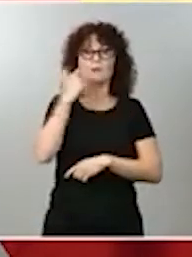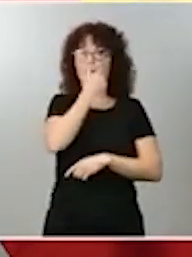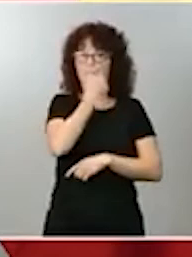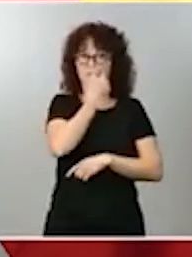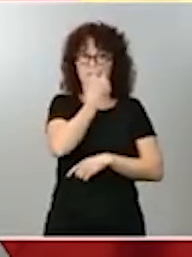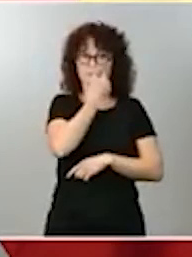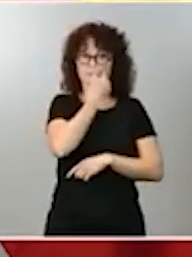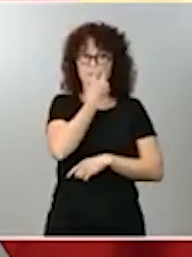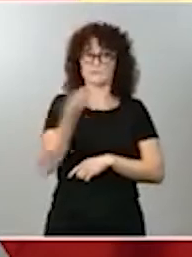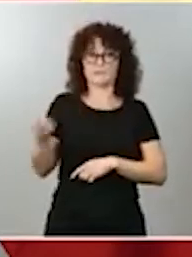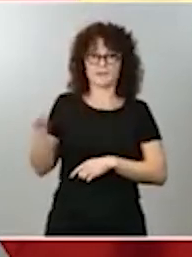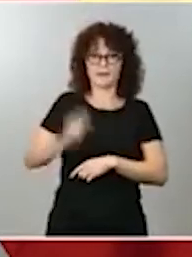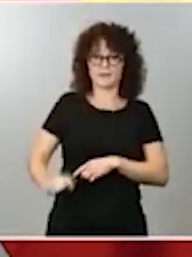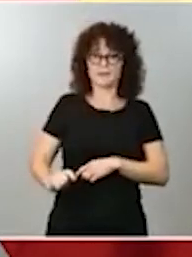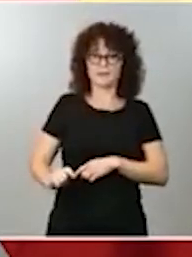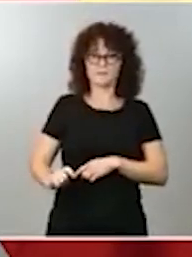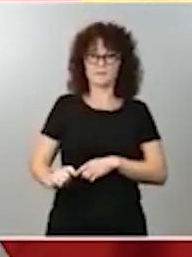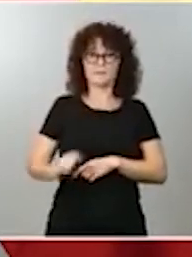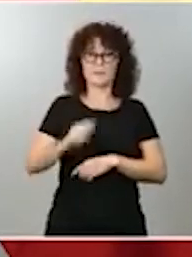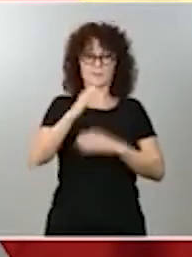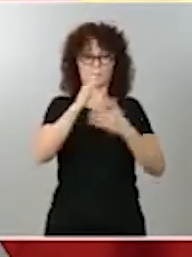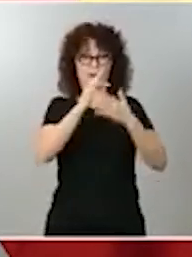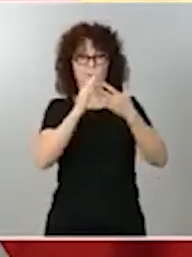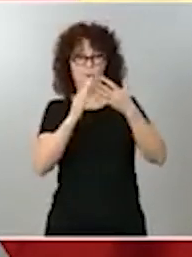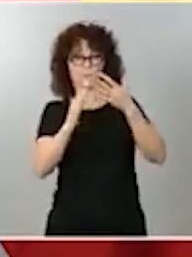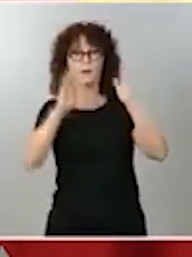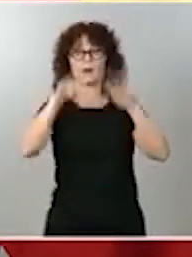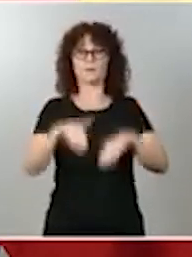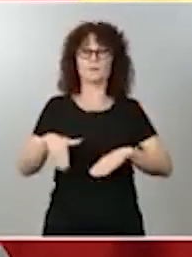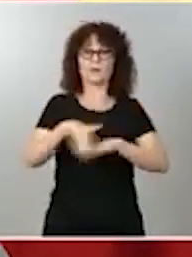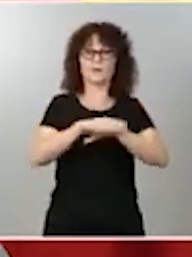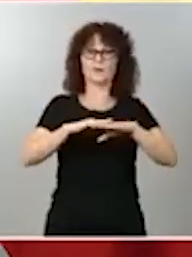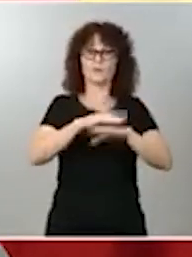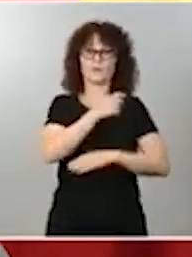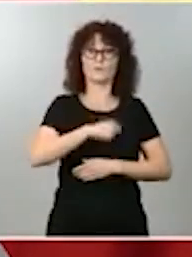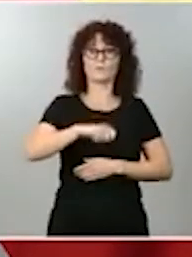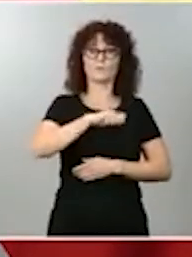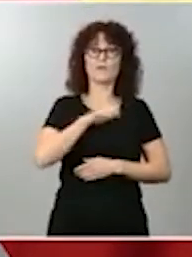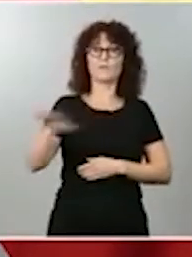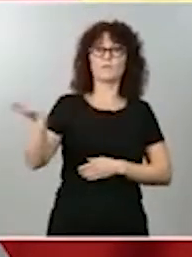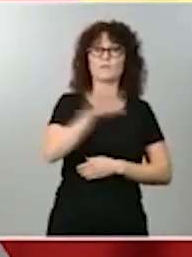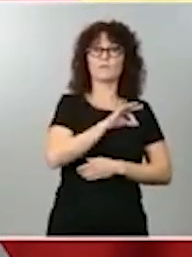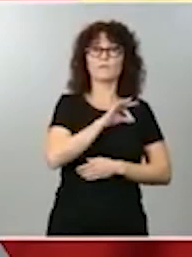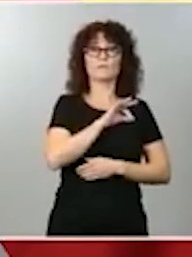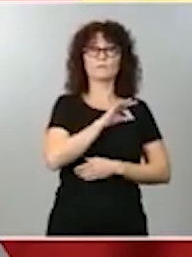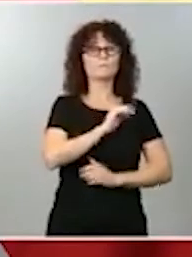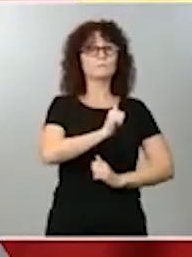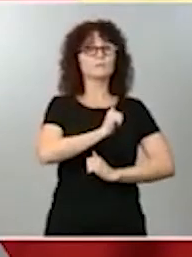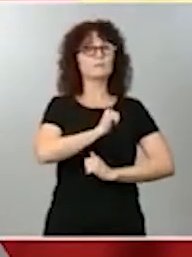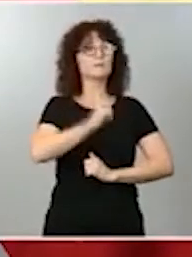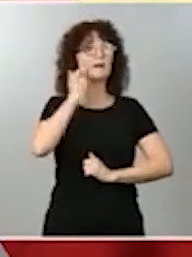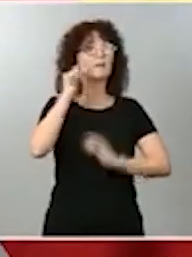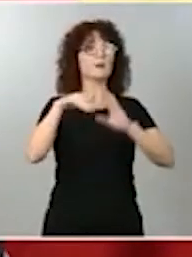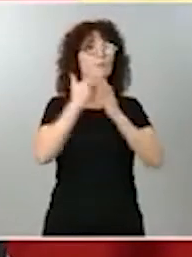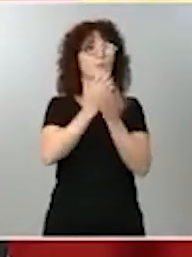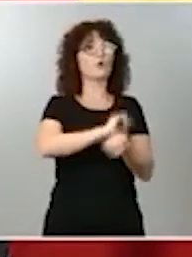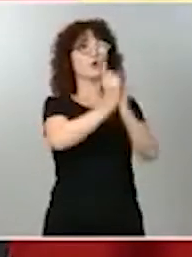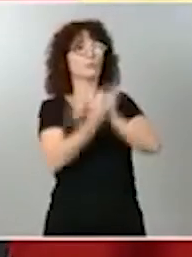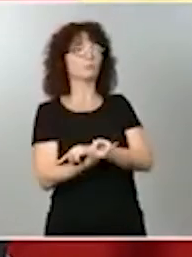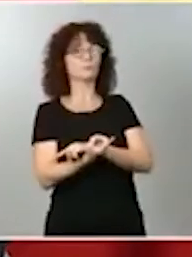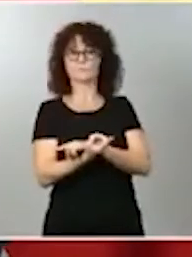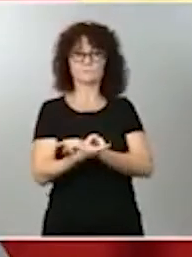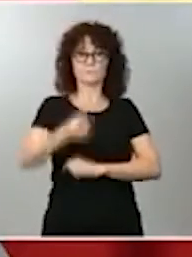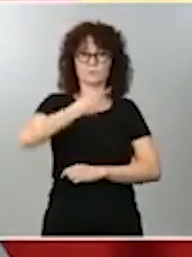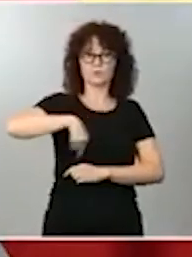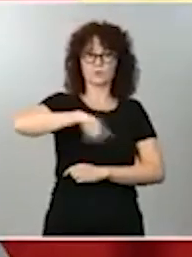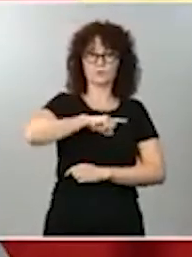hemos decidido, en nombre del Gobierno de España, no solamente esperar a que el mundo cambie, sino justamente, como les había dicho